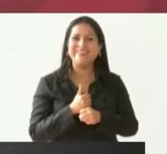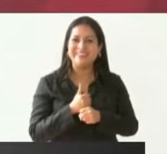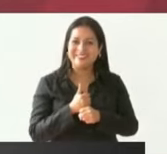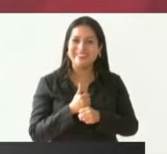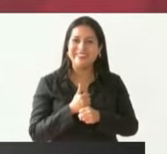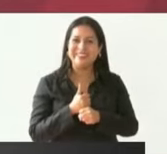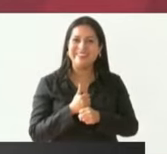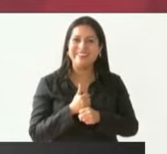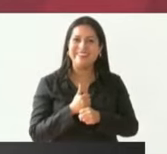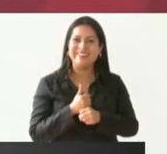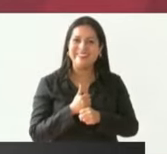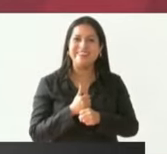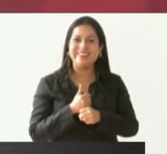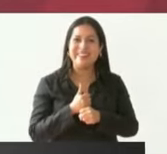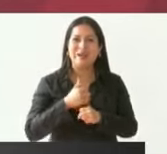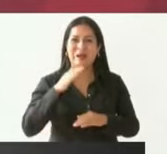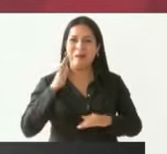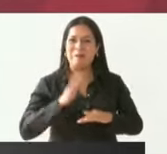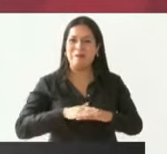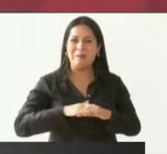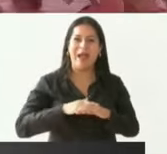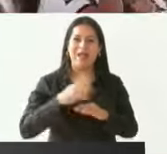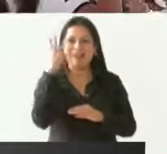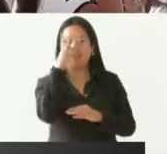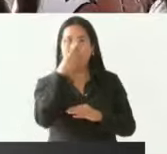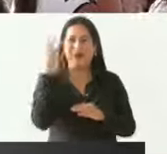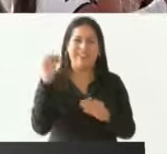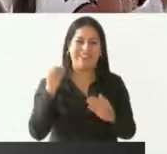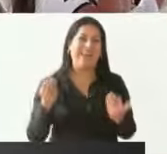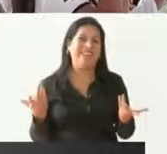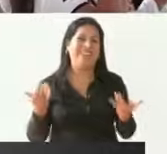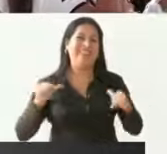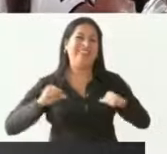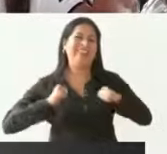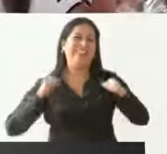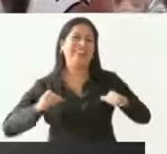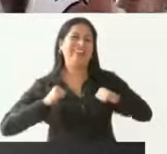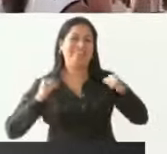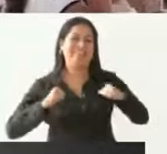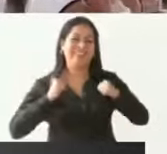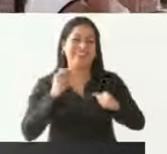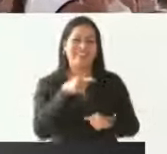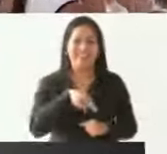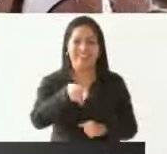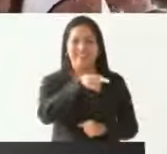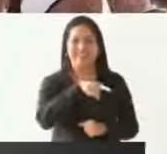más riesgosa porque es la adolescencia. Ustedes lo saben, ¿verdad?